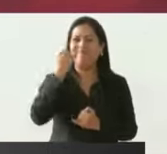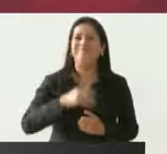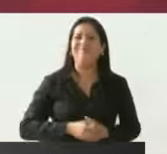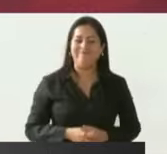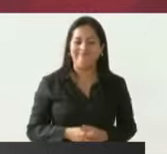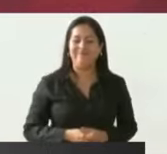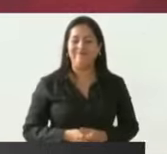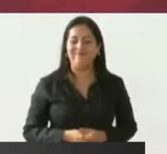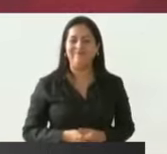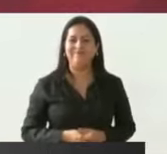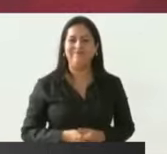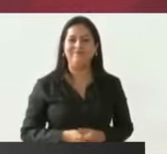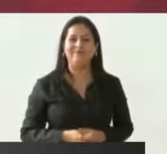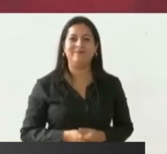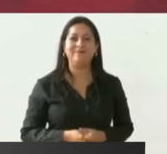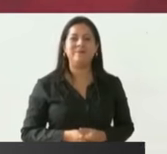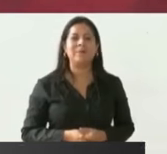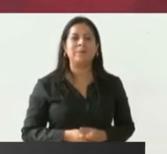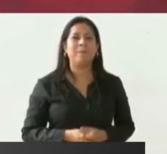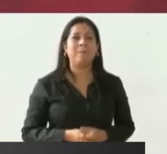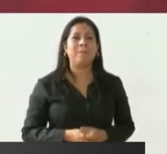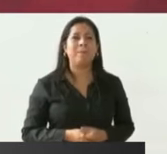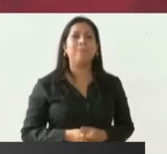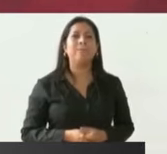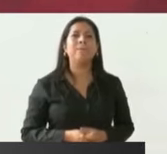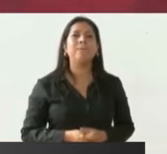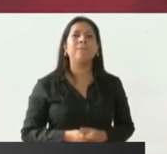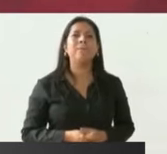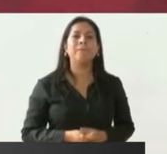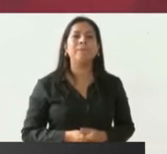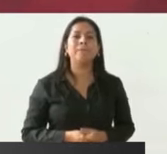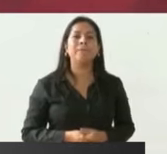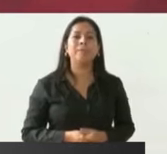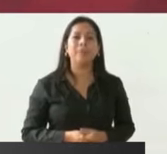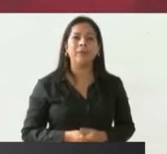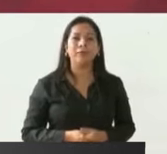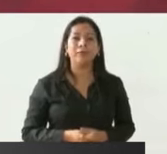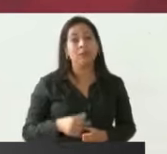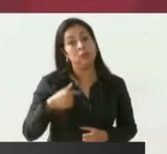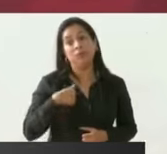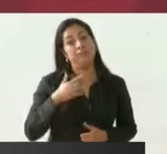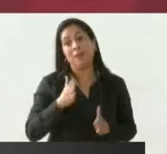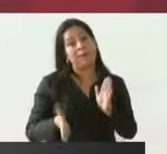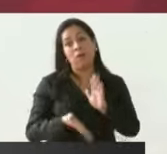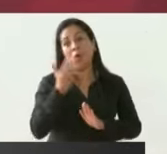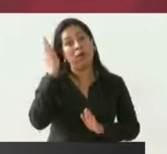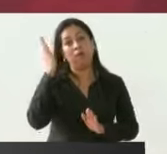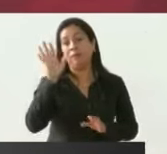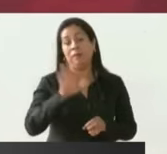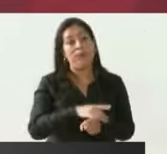yo me retiro porque